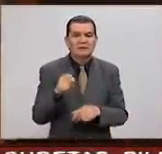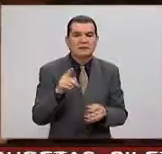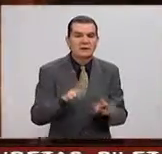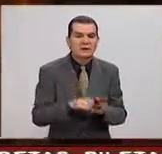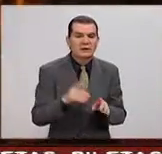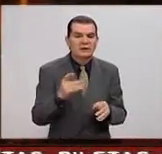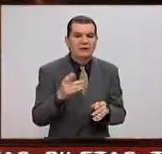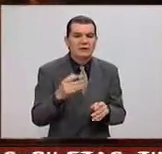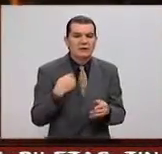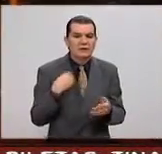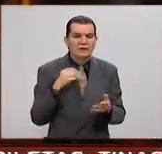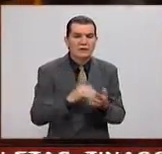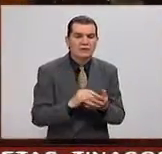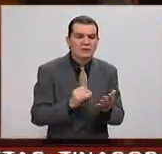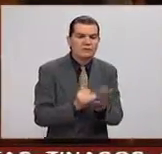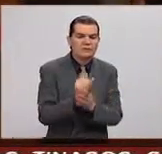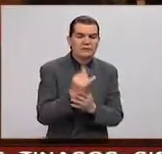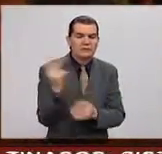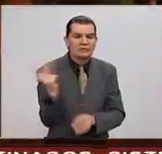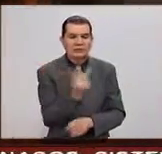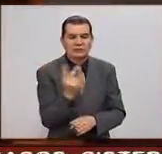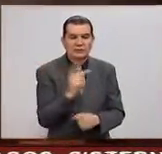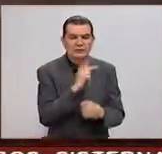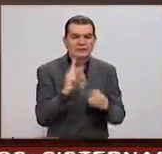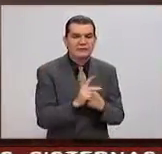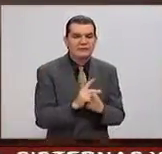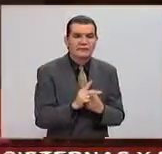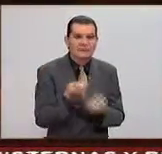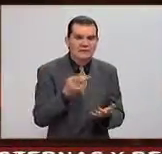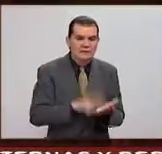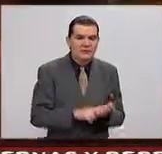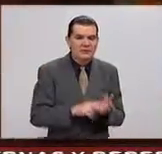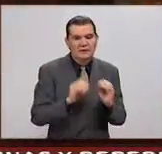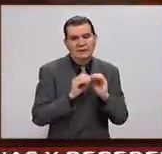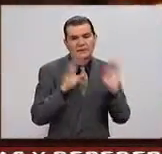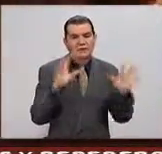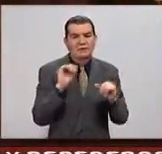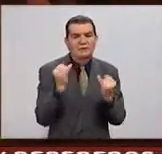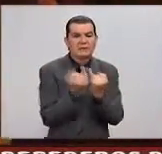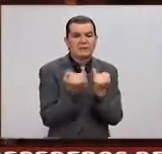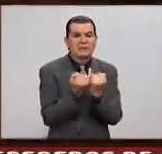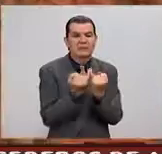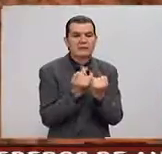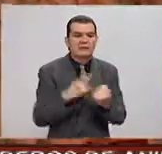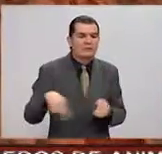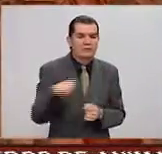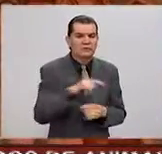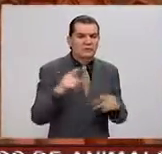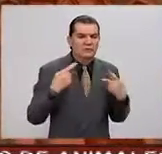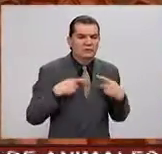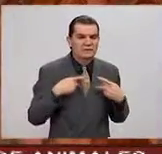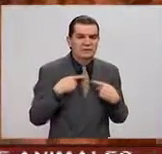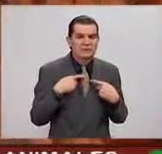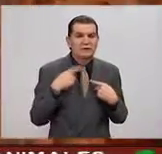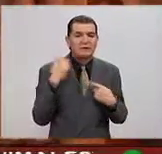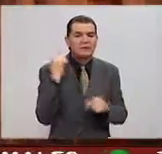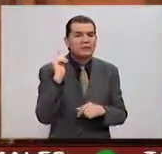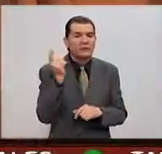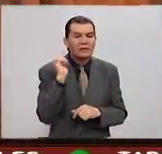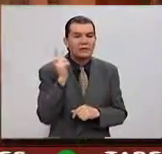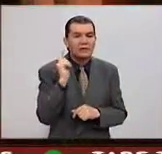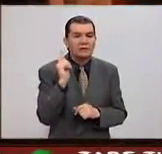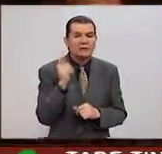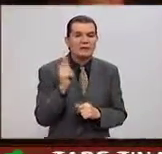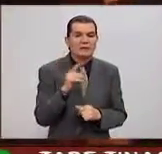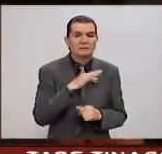de las transacciones entre los dos países. Y que además, por supuesto, lo que espera todo el mundo de esta visita es que se